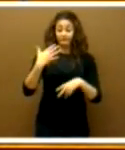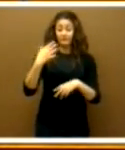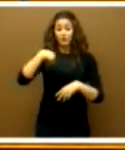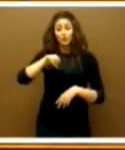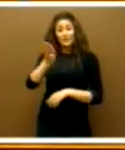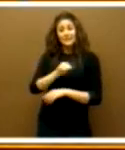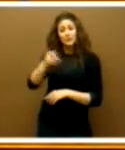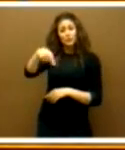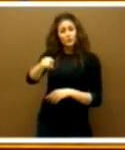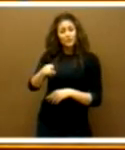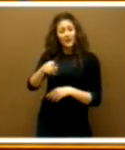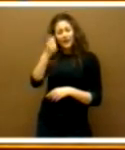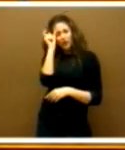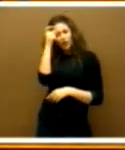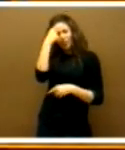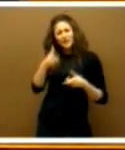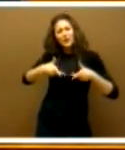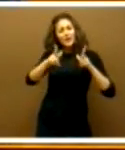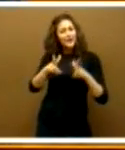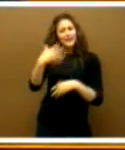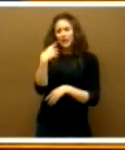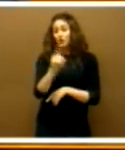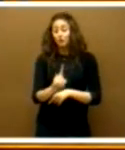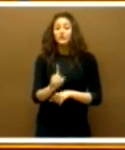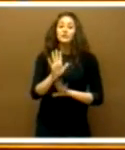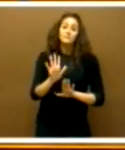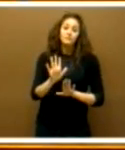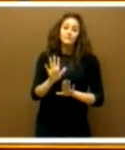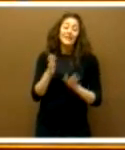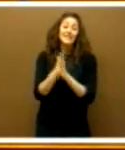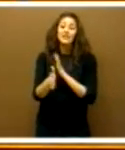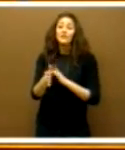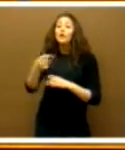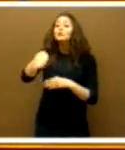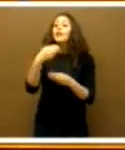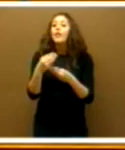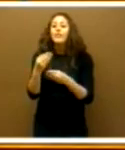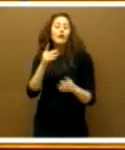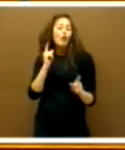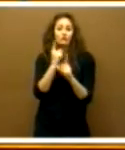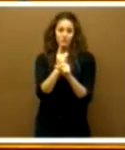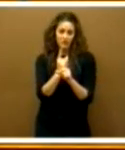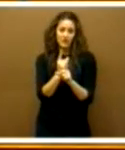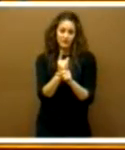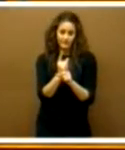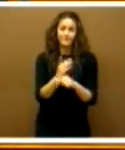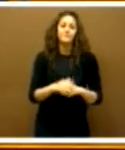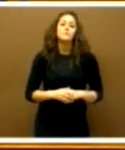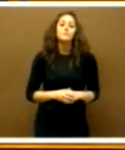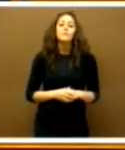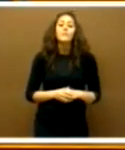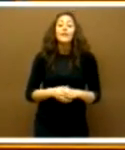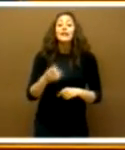concepto no lo van a entender muy bien, pero es lo contrario a todo lo que ustedes hacen, que es intervencionismo.